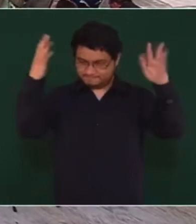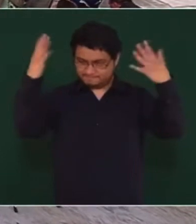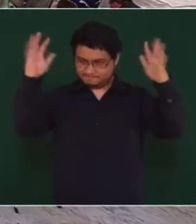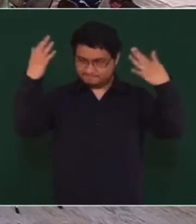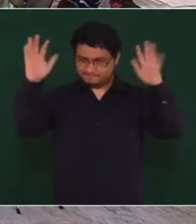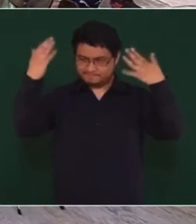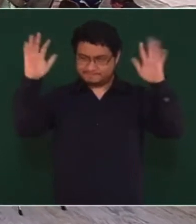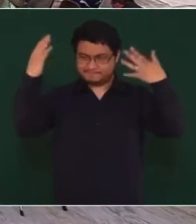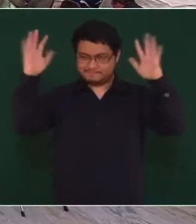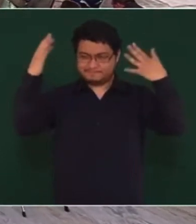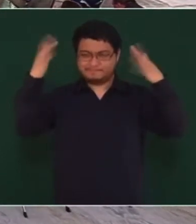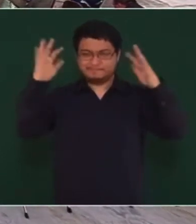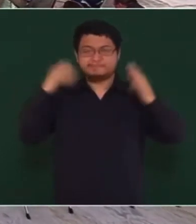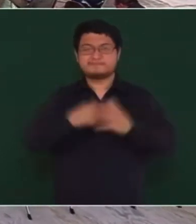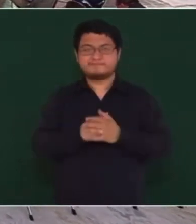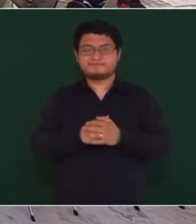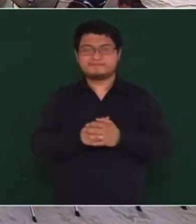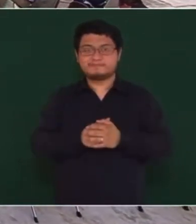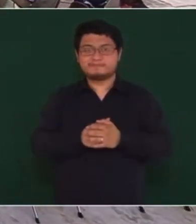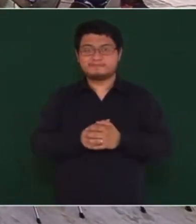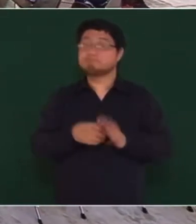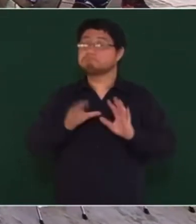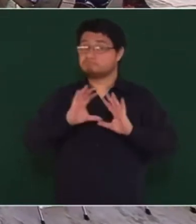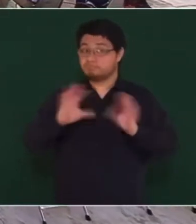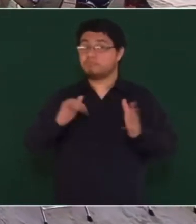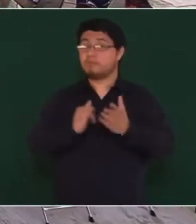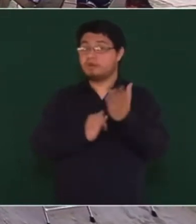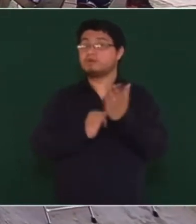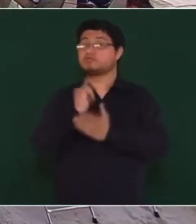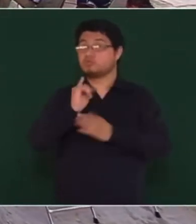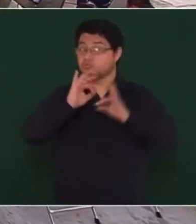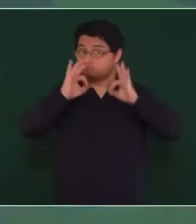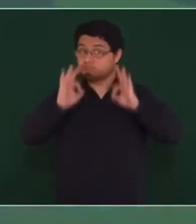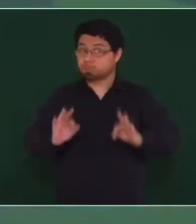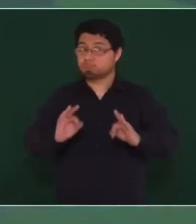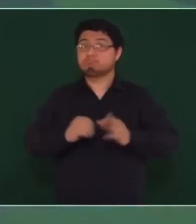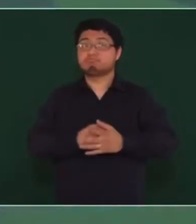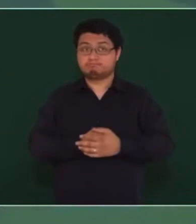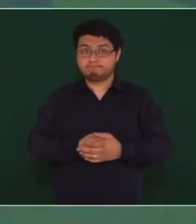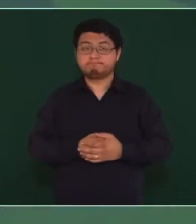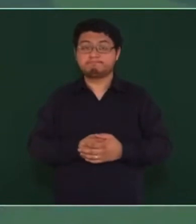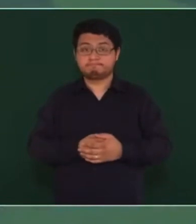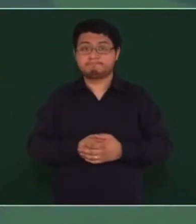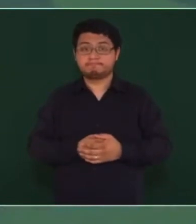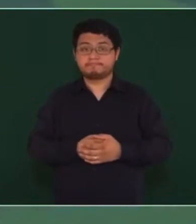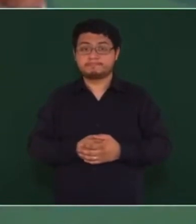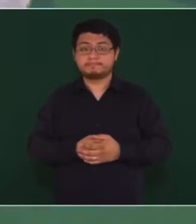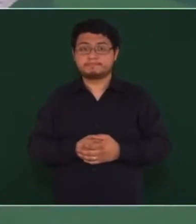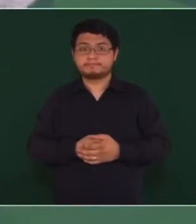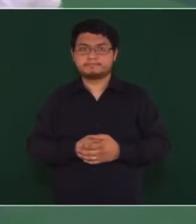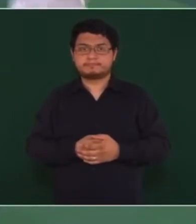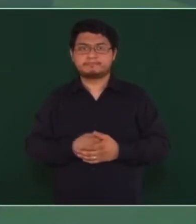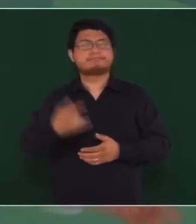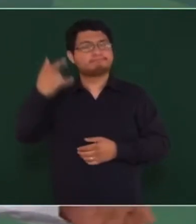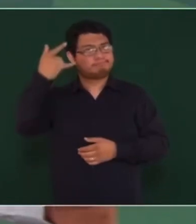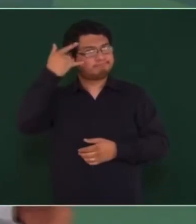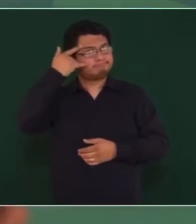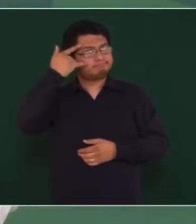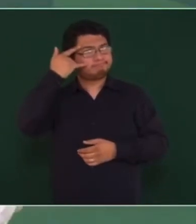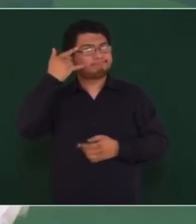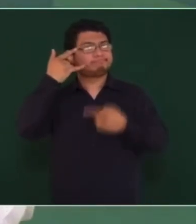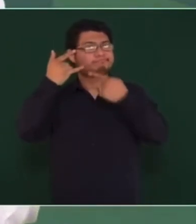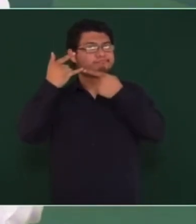Ya tomamos la decisión y como Campeche tiene